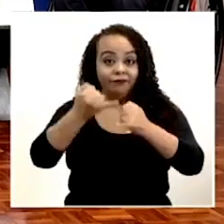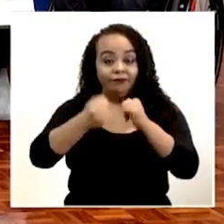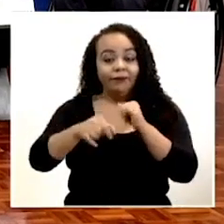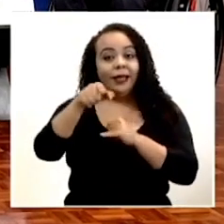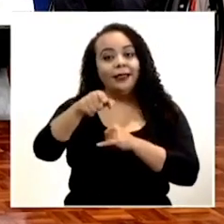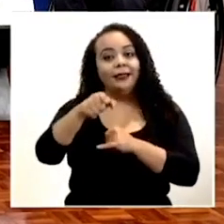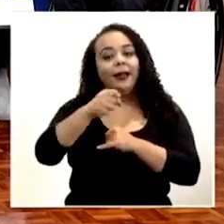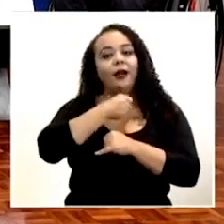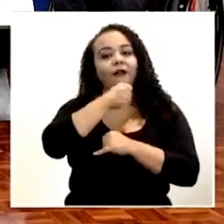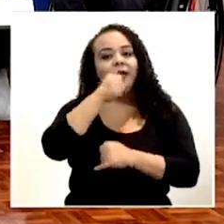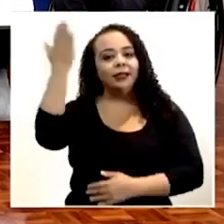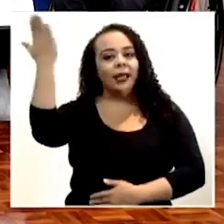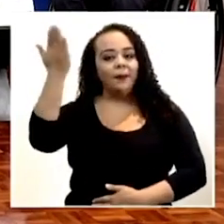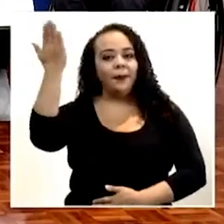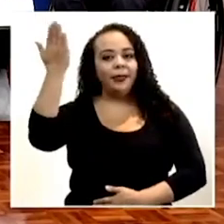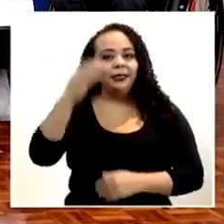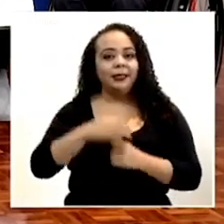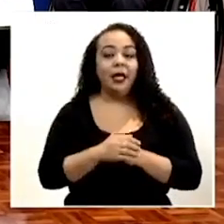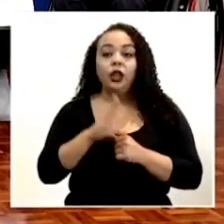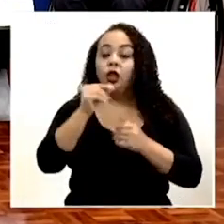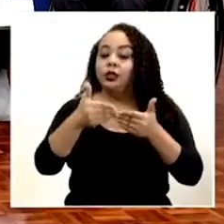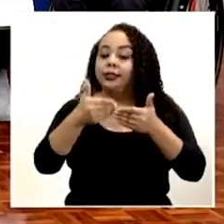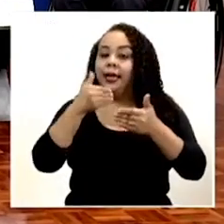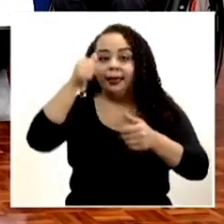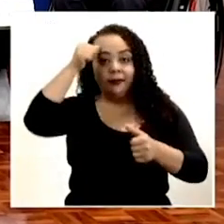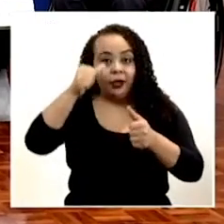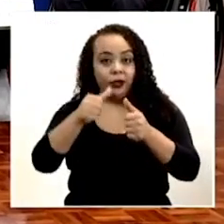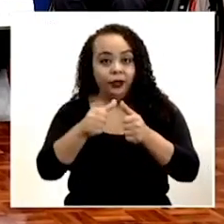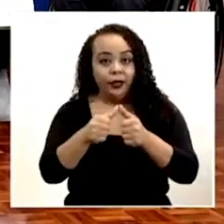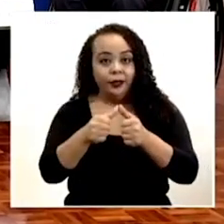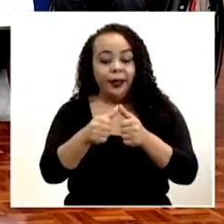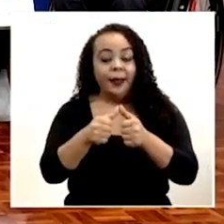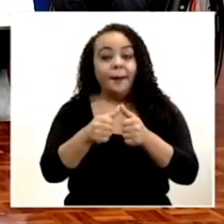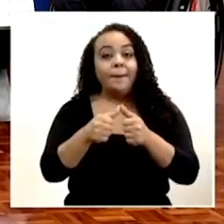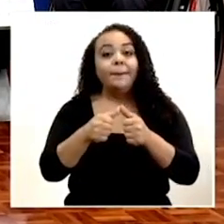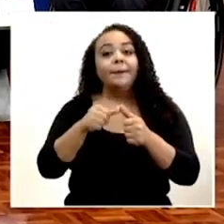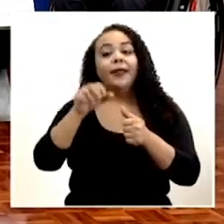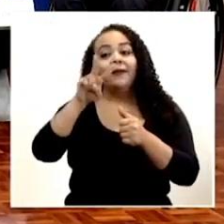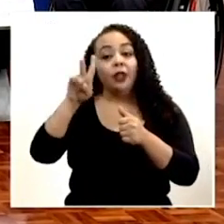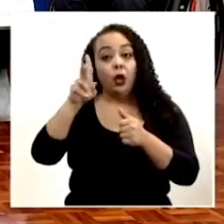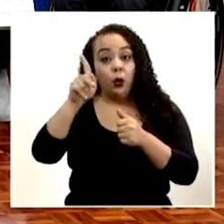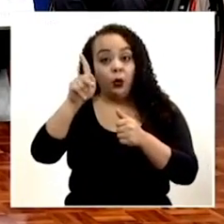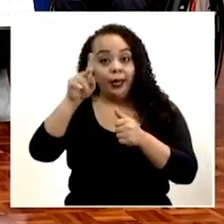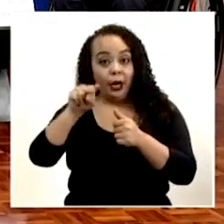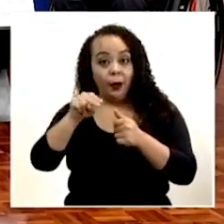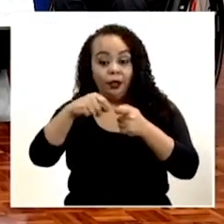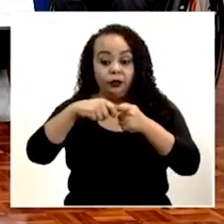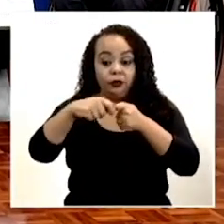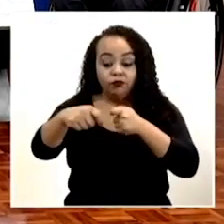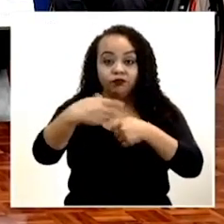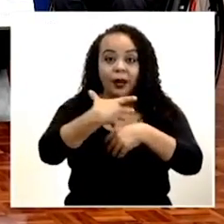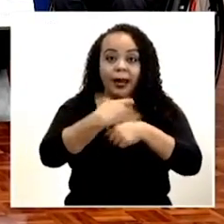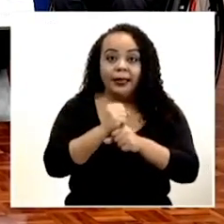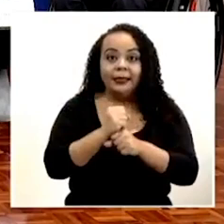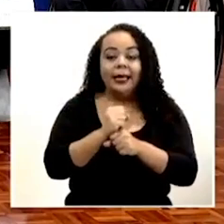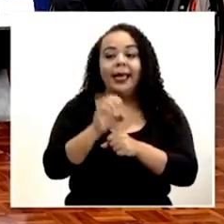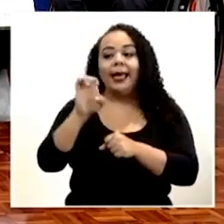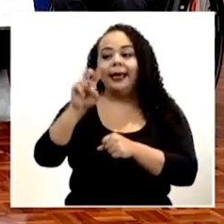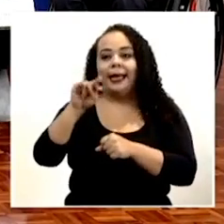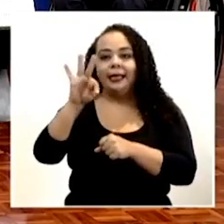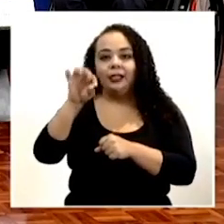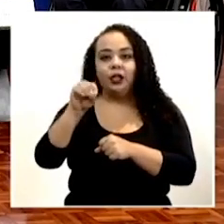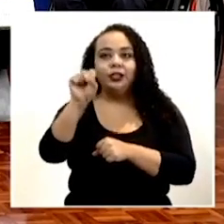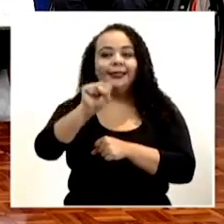esta conferencia de prensa, no sin antes recordarle la media maratón que estará realizando el señor Ernesto el sábado